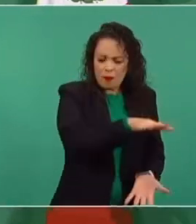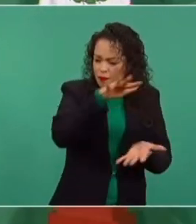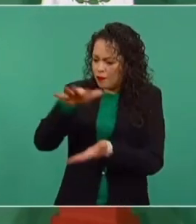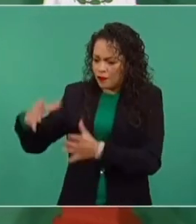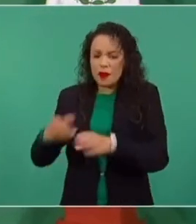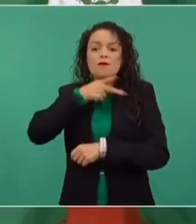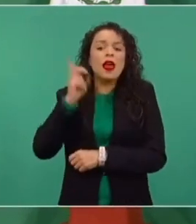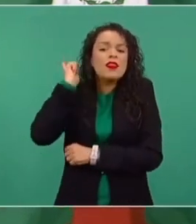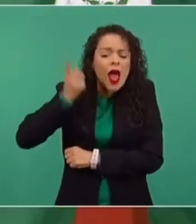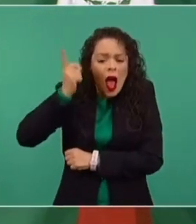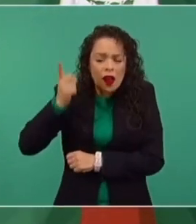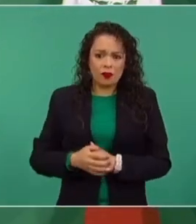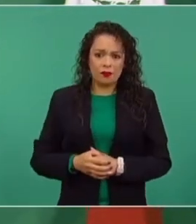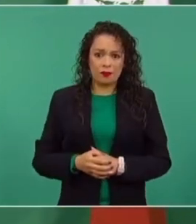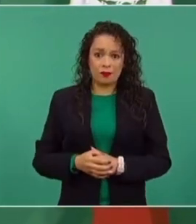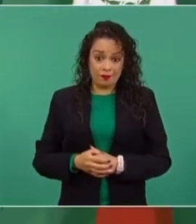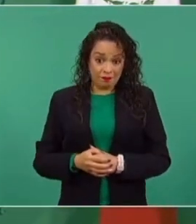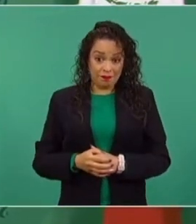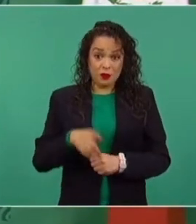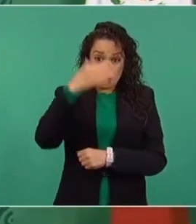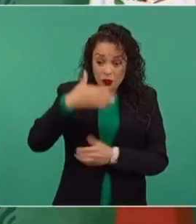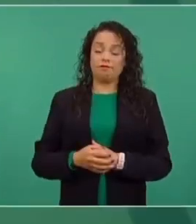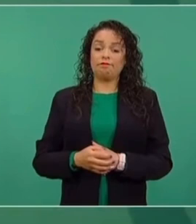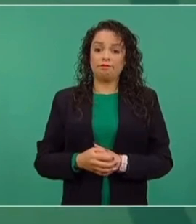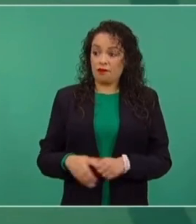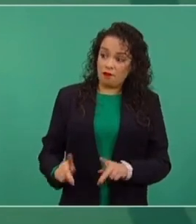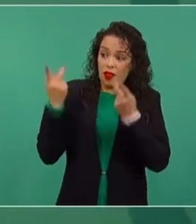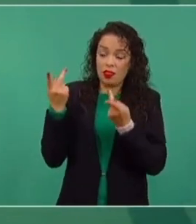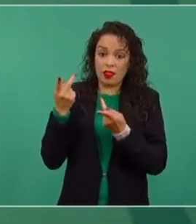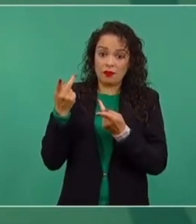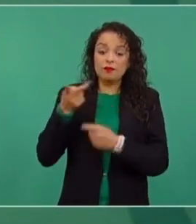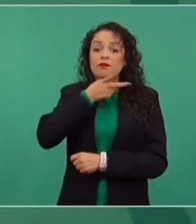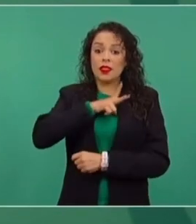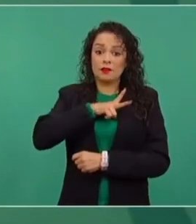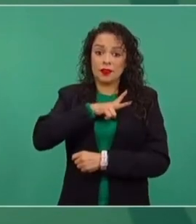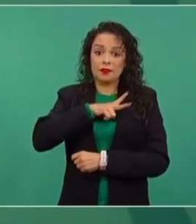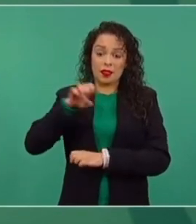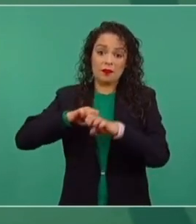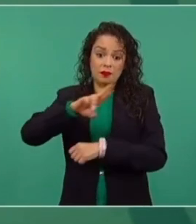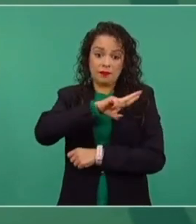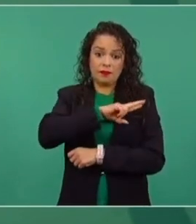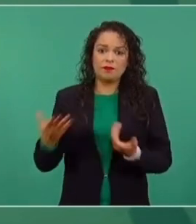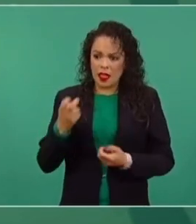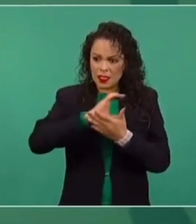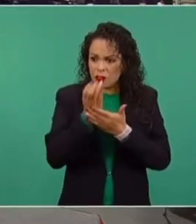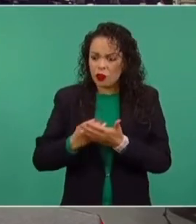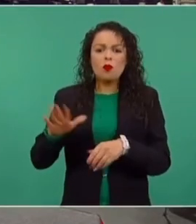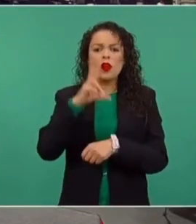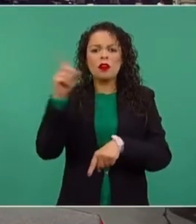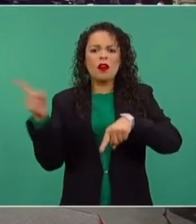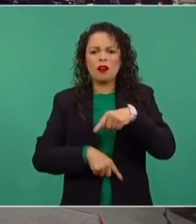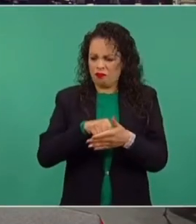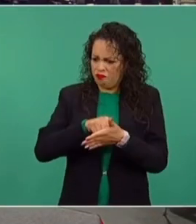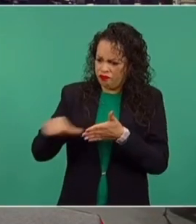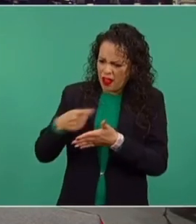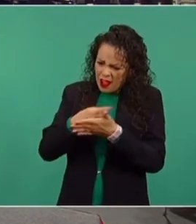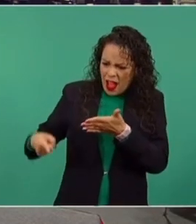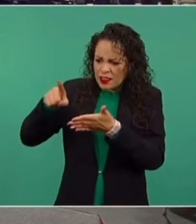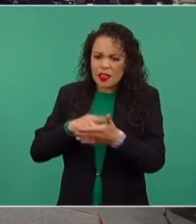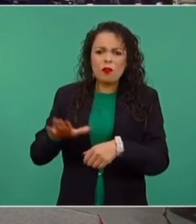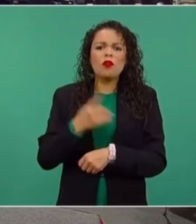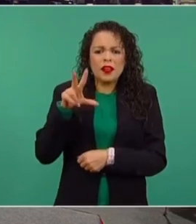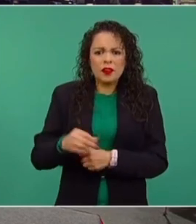barriles diarios. ¿Sabe cuánto aportan? 20 mil barriles diarios. ¿Por qué no cancelamos esos convenios? Porque no queremos dar